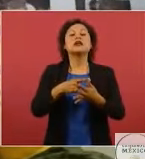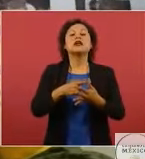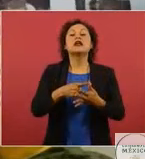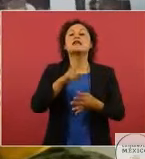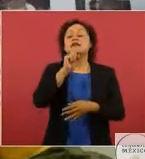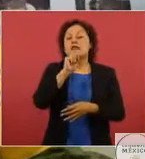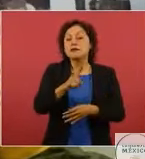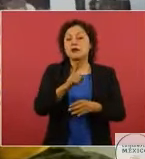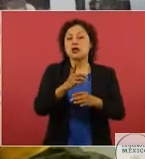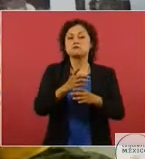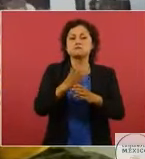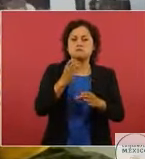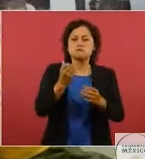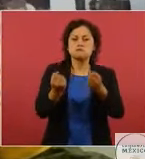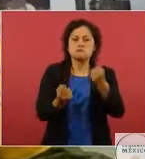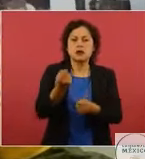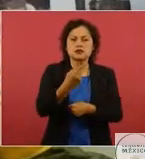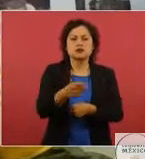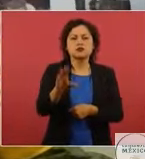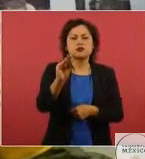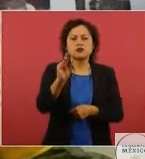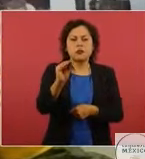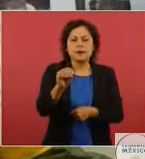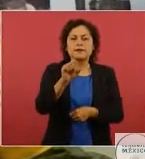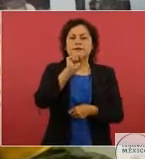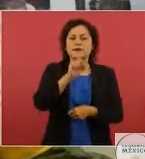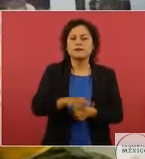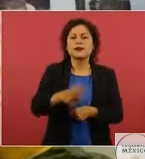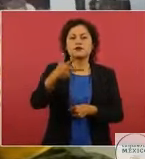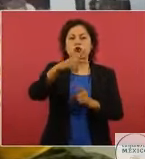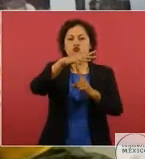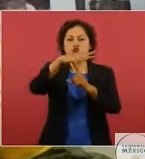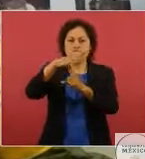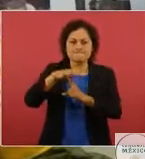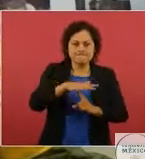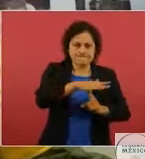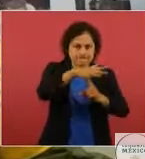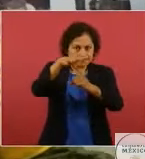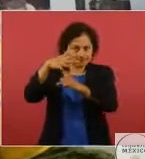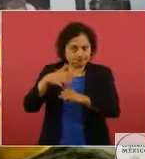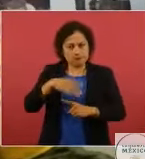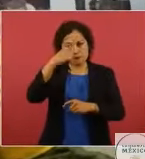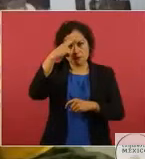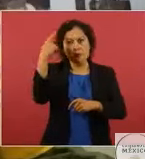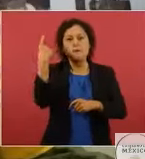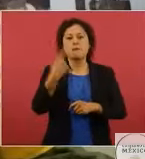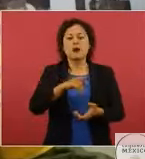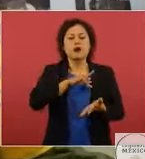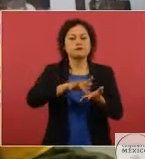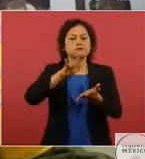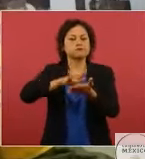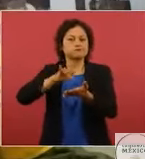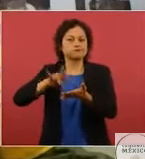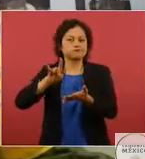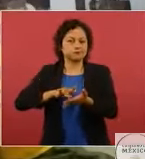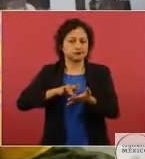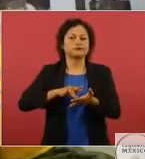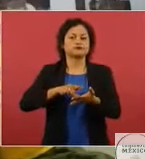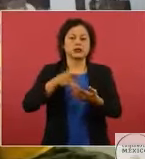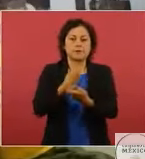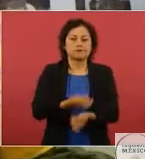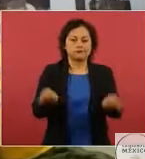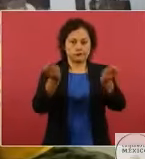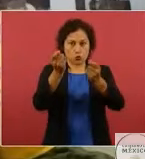vehículos dentro de estos planes, 8 helicópteros para hacer la distribución de lo que son las